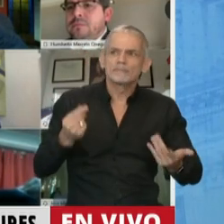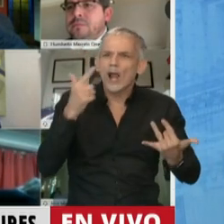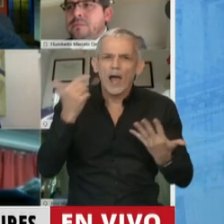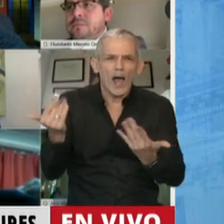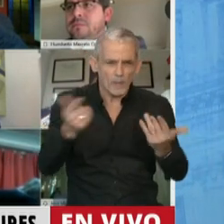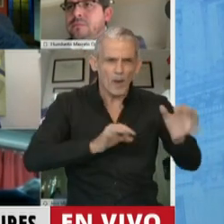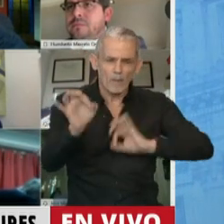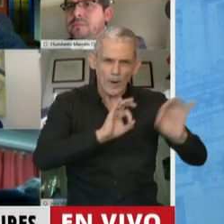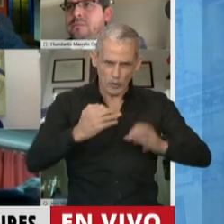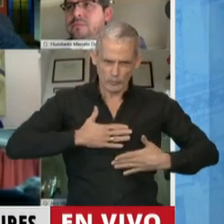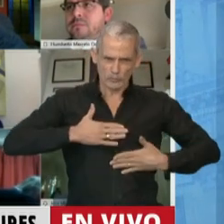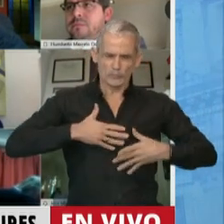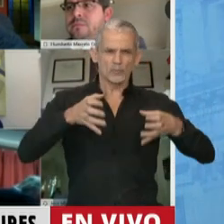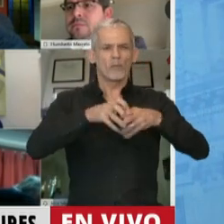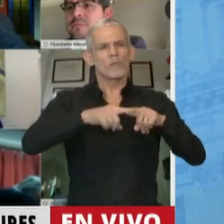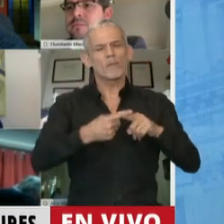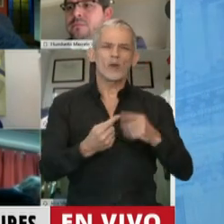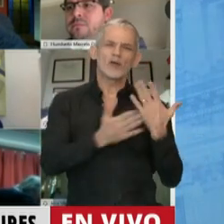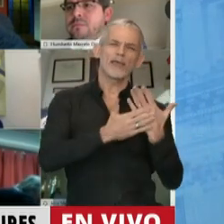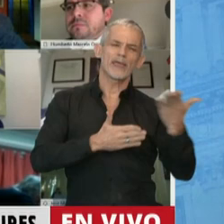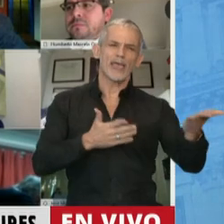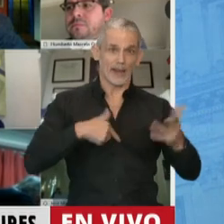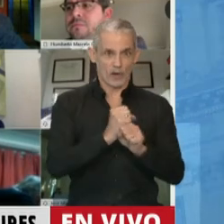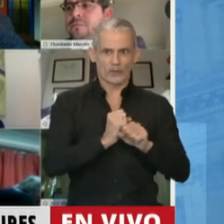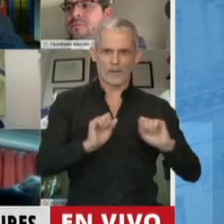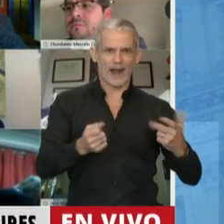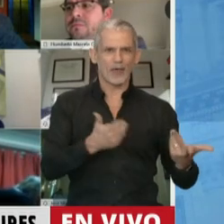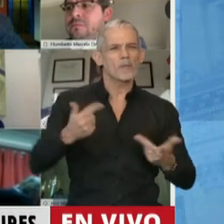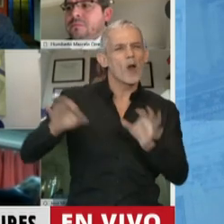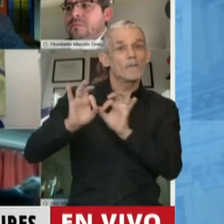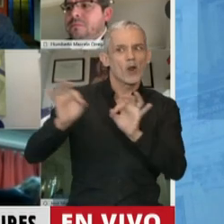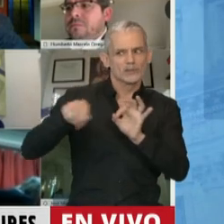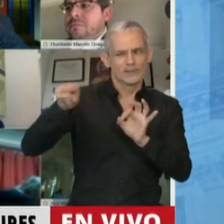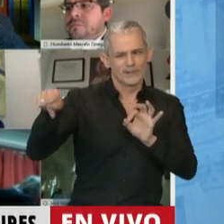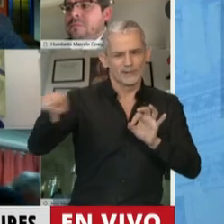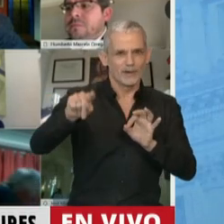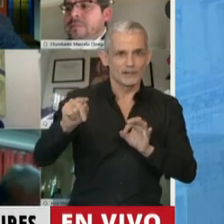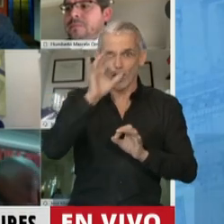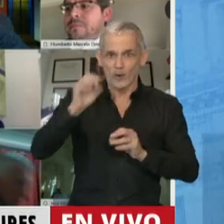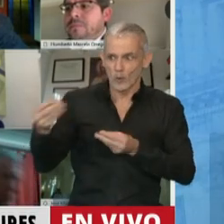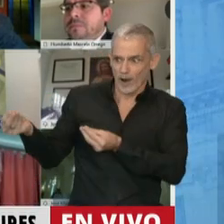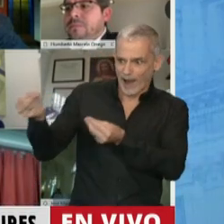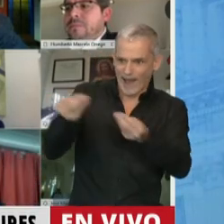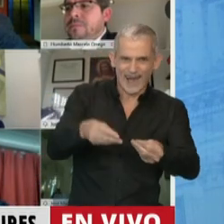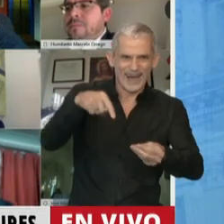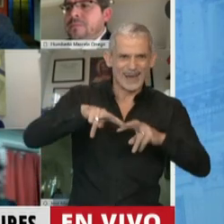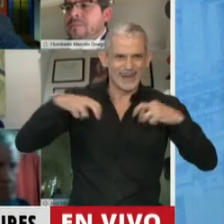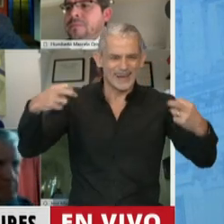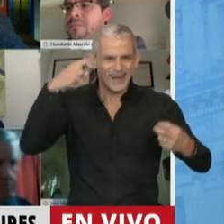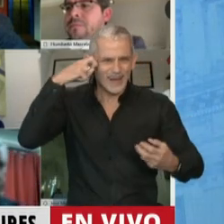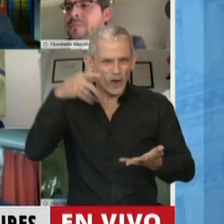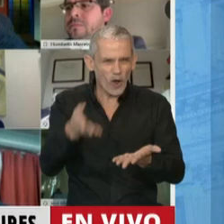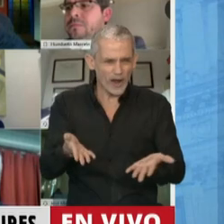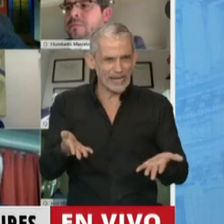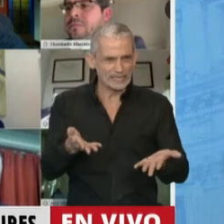voten el proyecto del Frente de Izquierda y los trabajadores. Porque parece que el proyecto de algunos no llega nunca a esta Cámara. Pero lo que sí